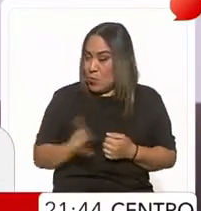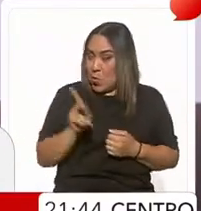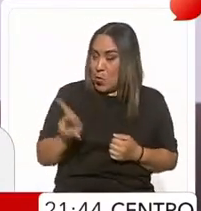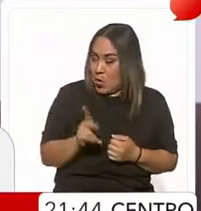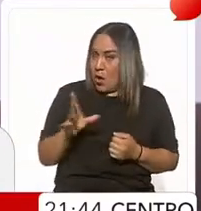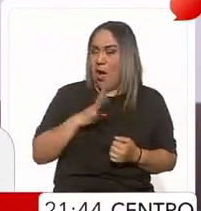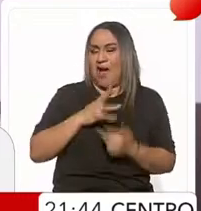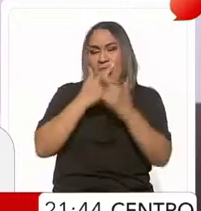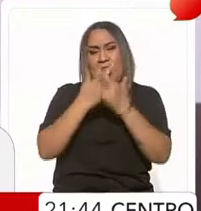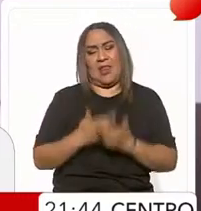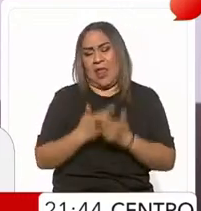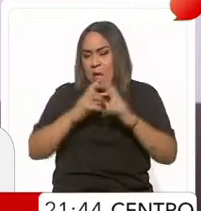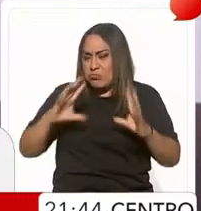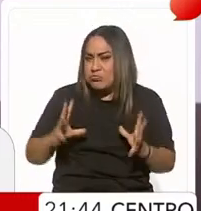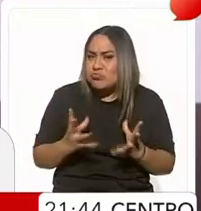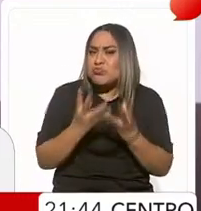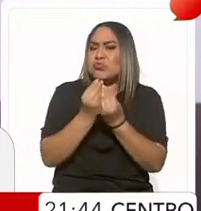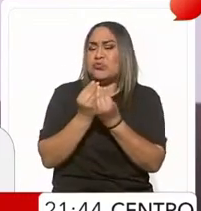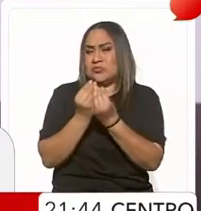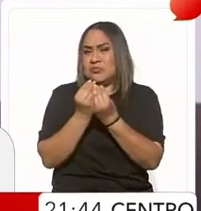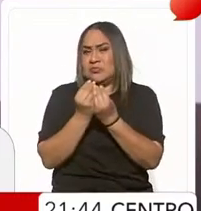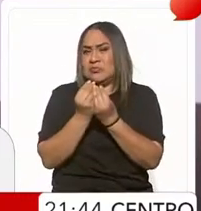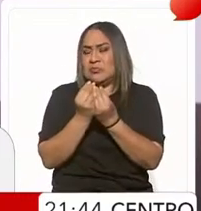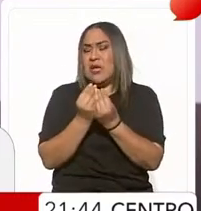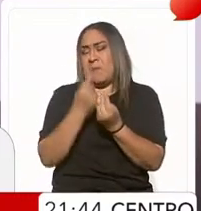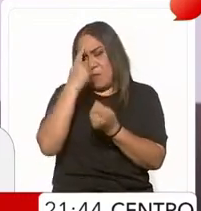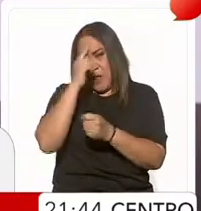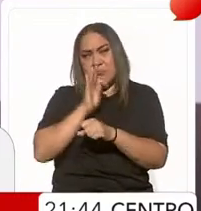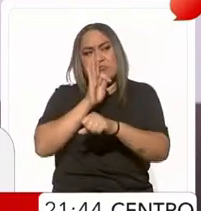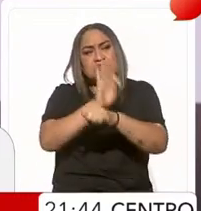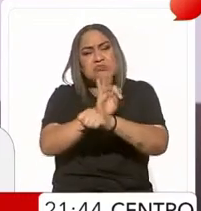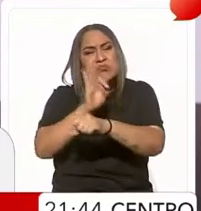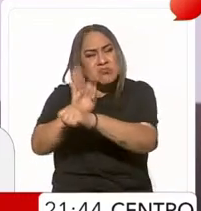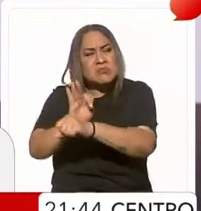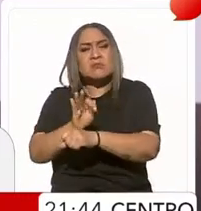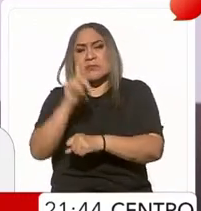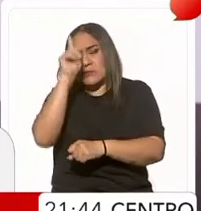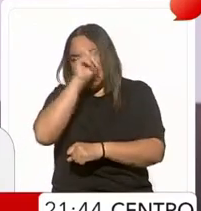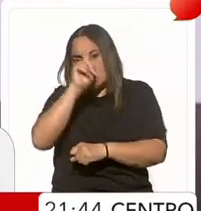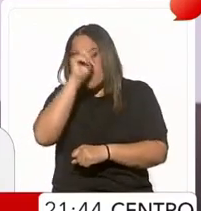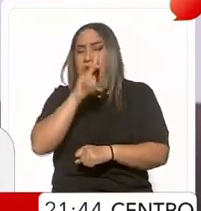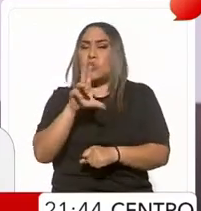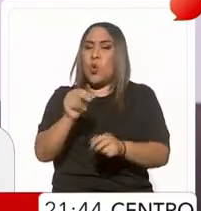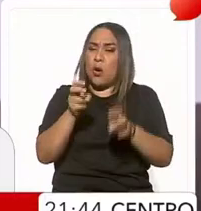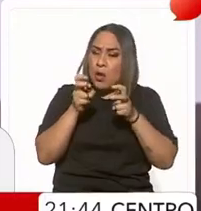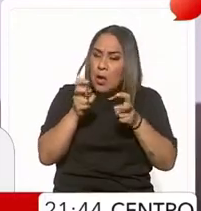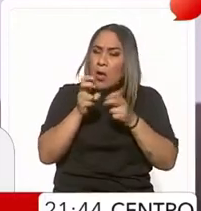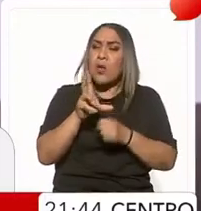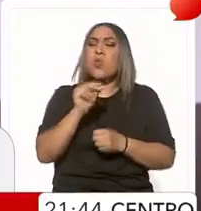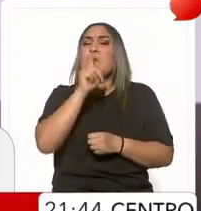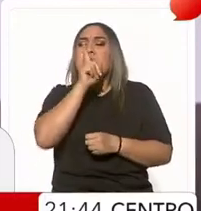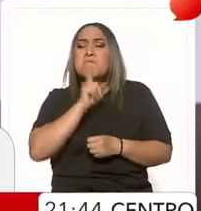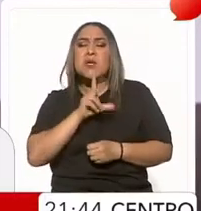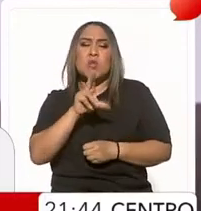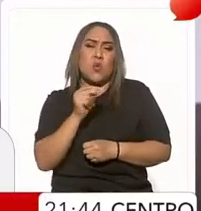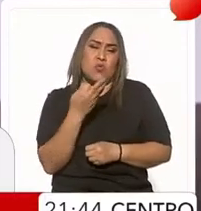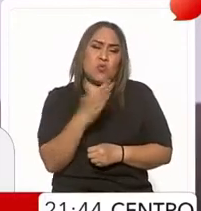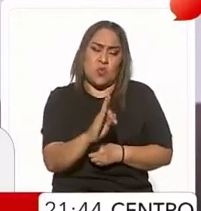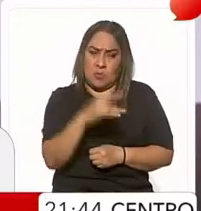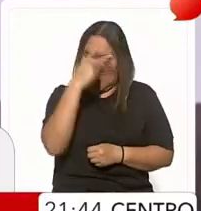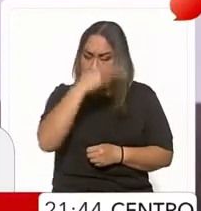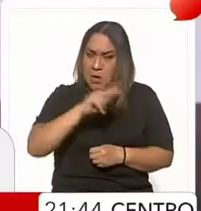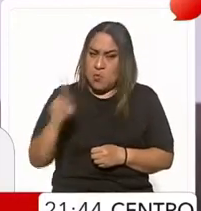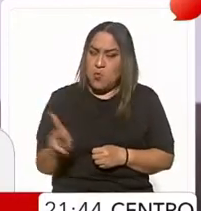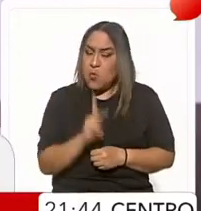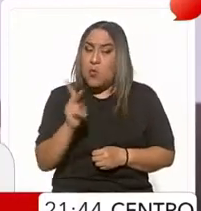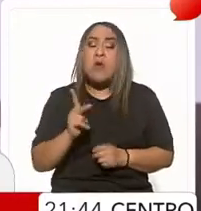coalición que defiende el legado de no robar, no mentir y no traicionar al pueblo de México y ese